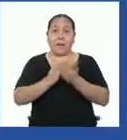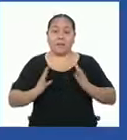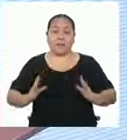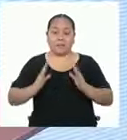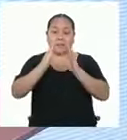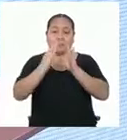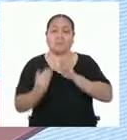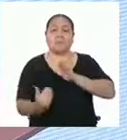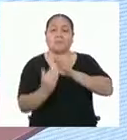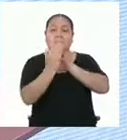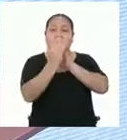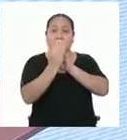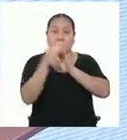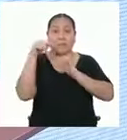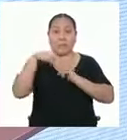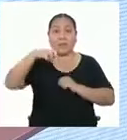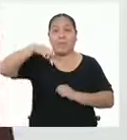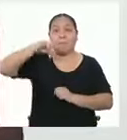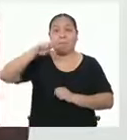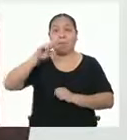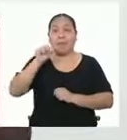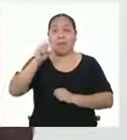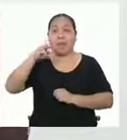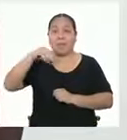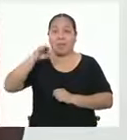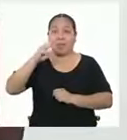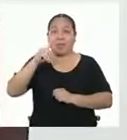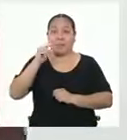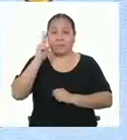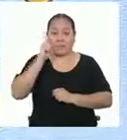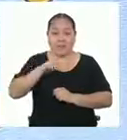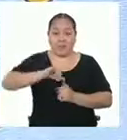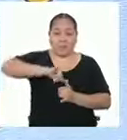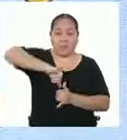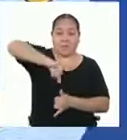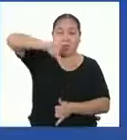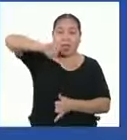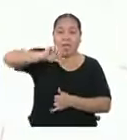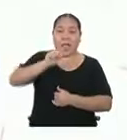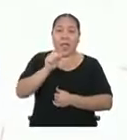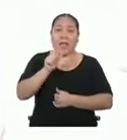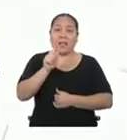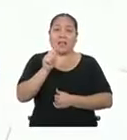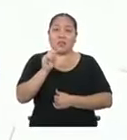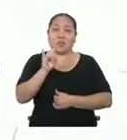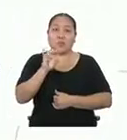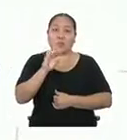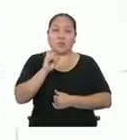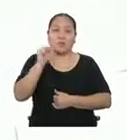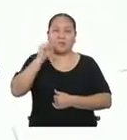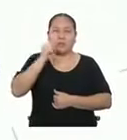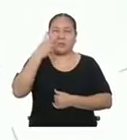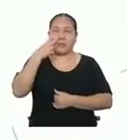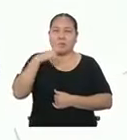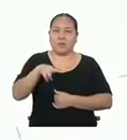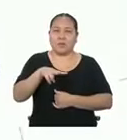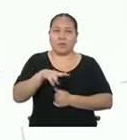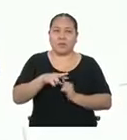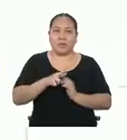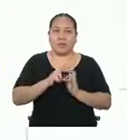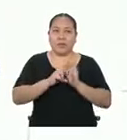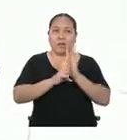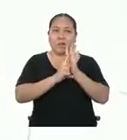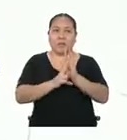de poliedro. Ahora, ¿qué sigue? Vamos a ver la altura. Ah, claro. Yo la he visto antes. Se le